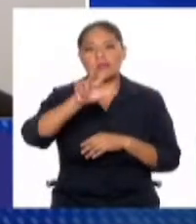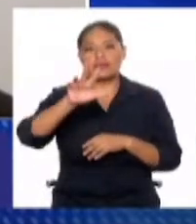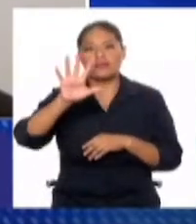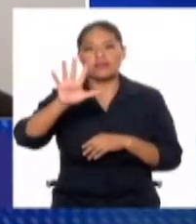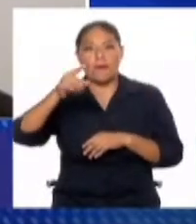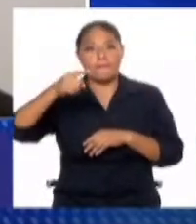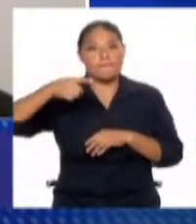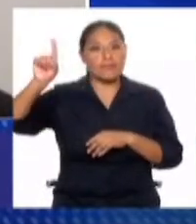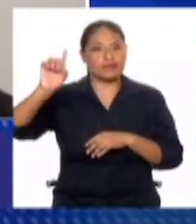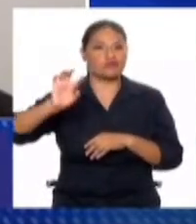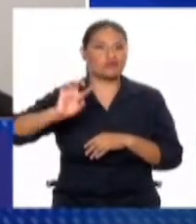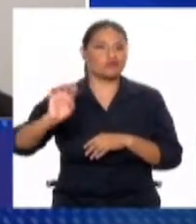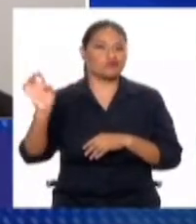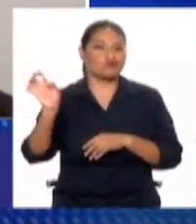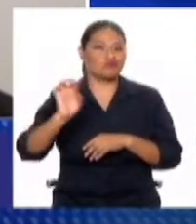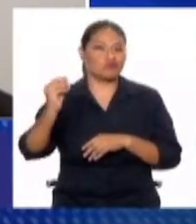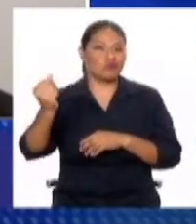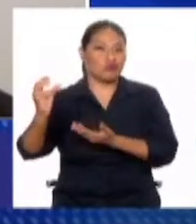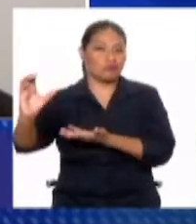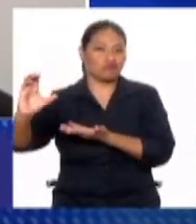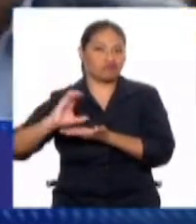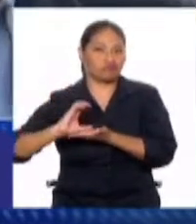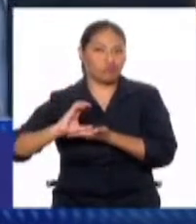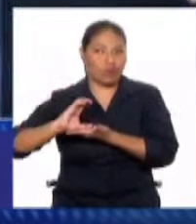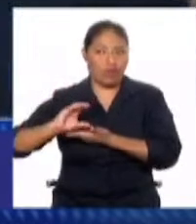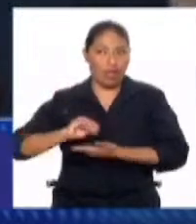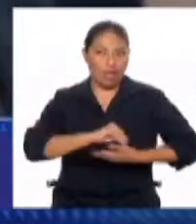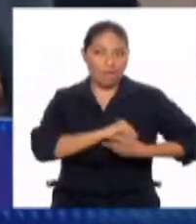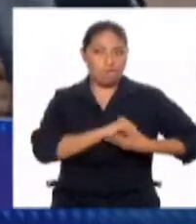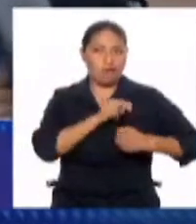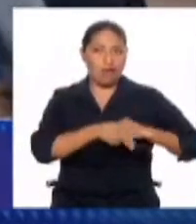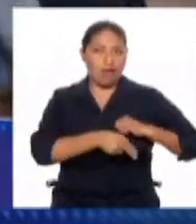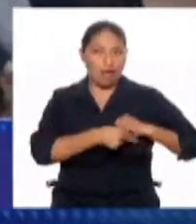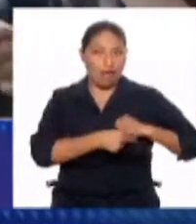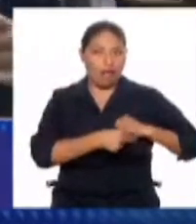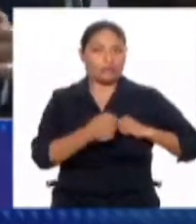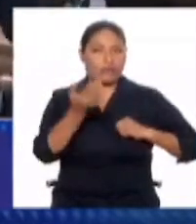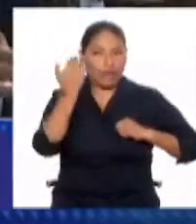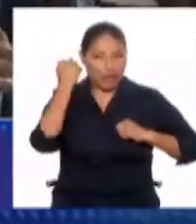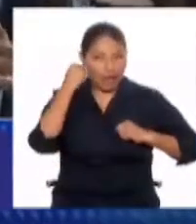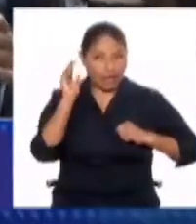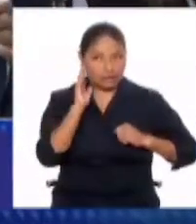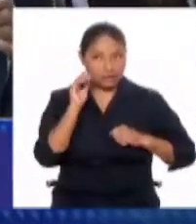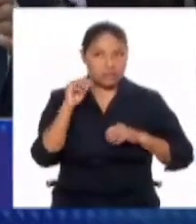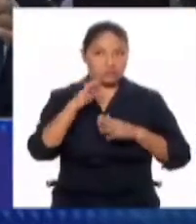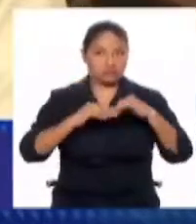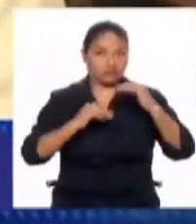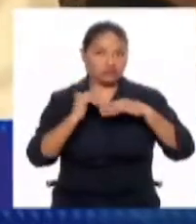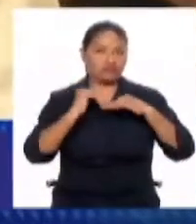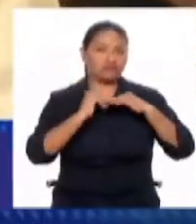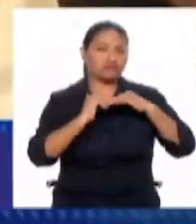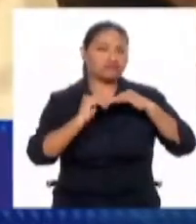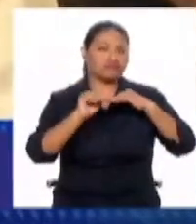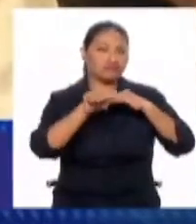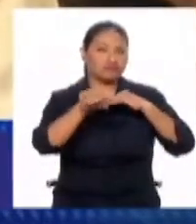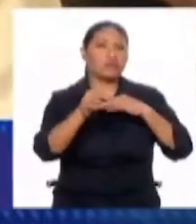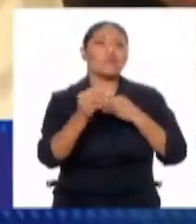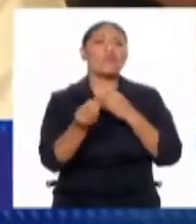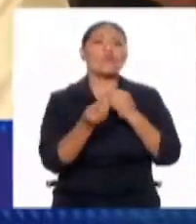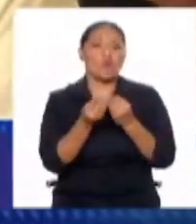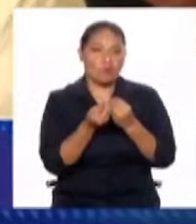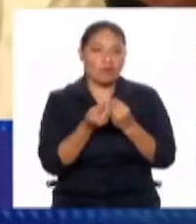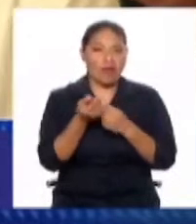de dólares como productos de las coimas a la hora de la interoceánica. ¿Y cómo se ha acreditado esto?